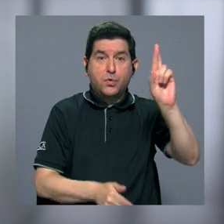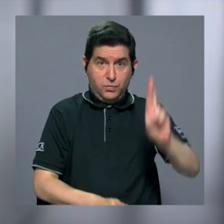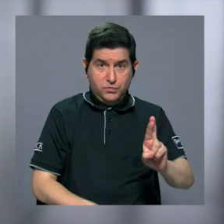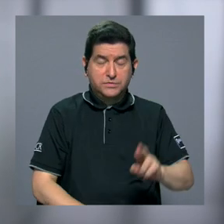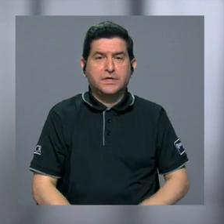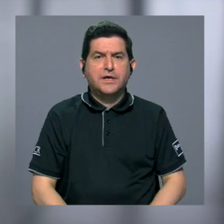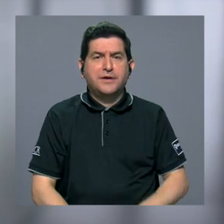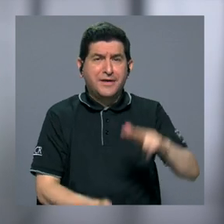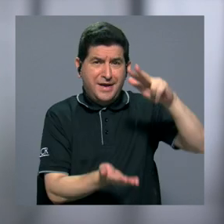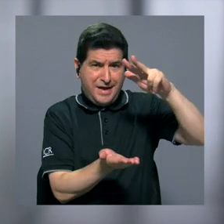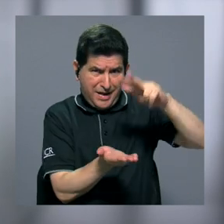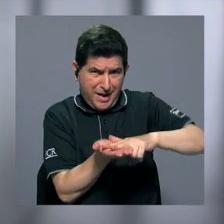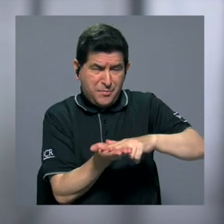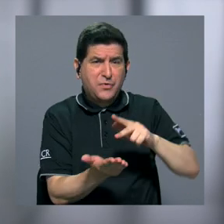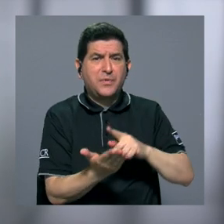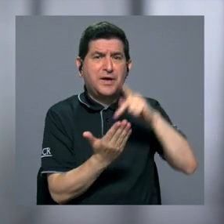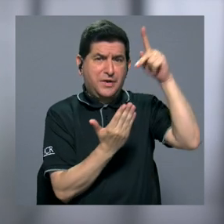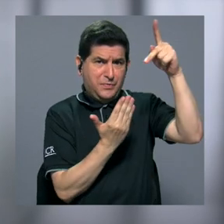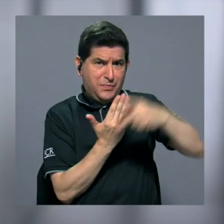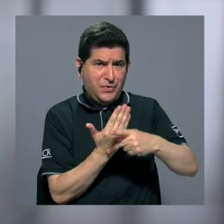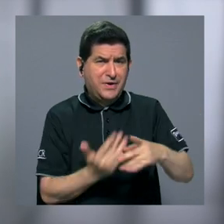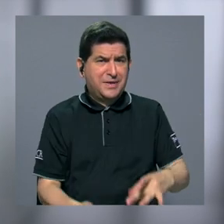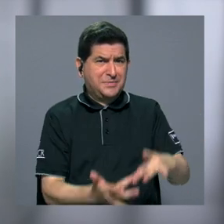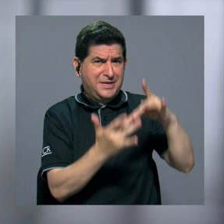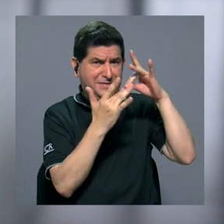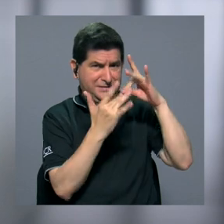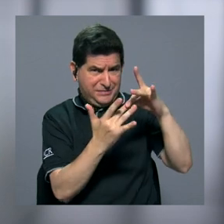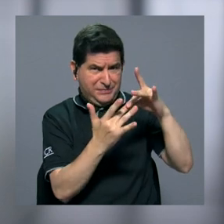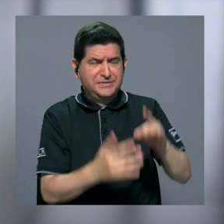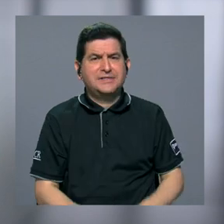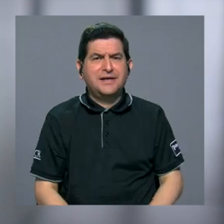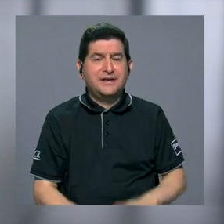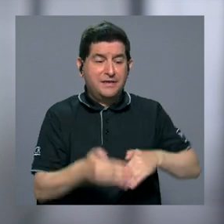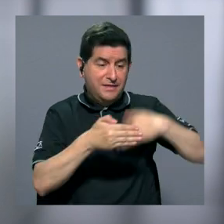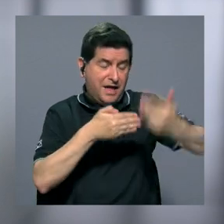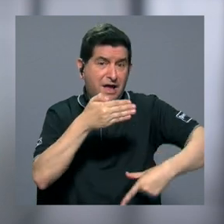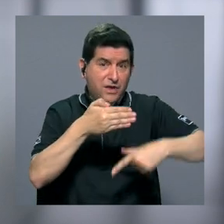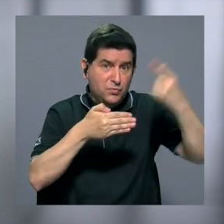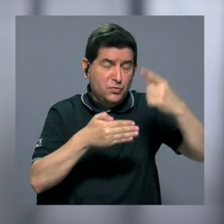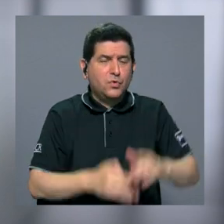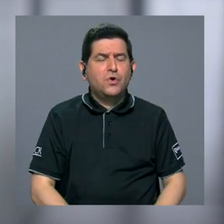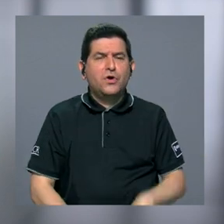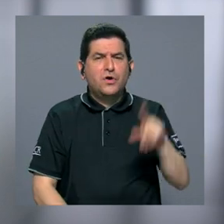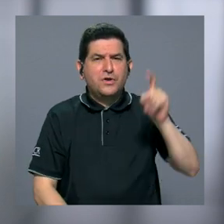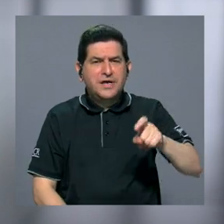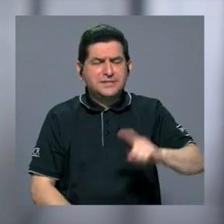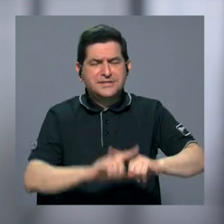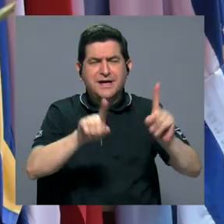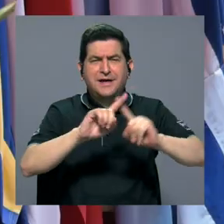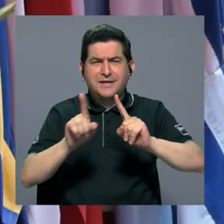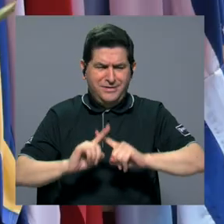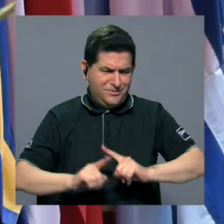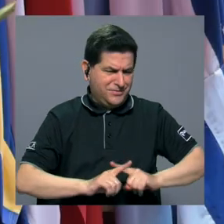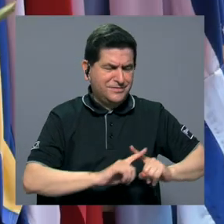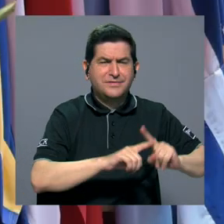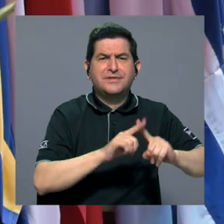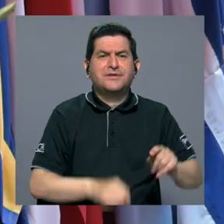para aprobar un programa de especialidad, de posgrado, tiene que pasar por una serie de